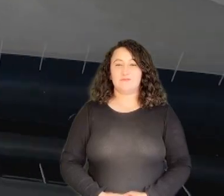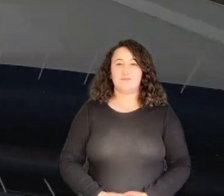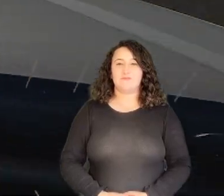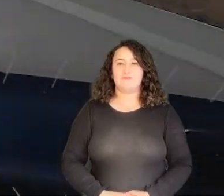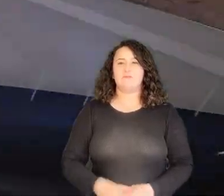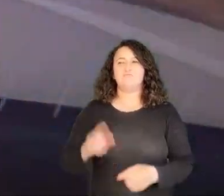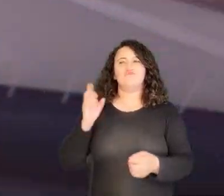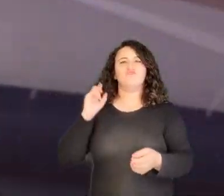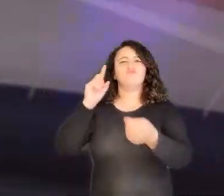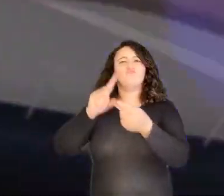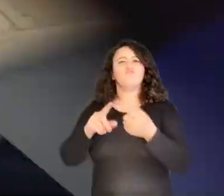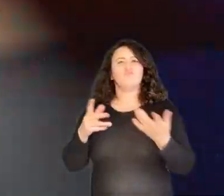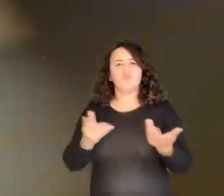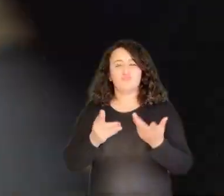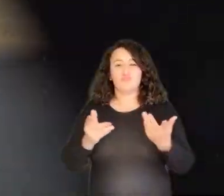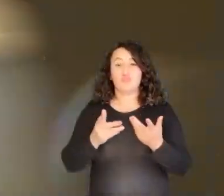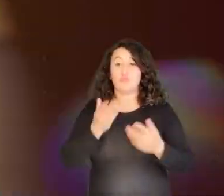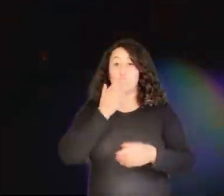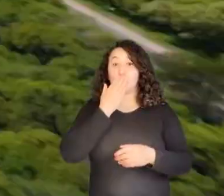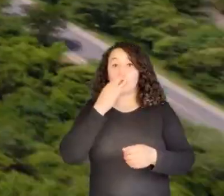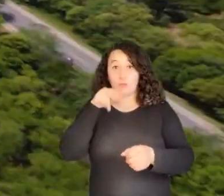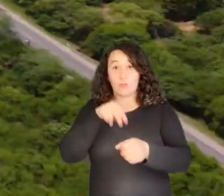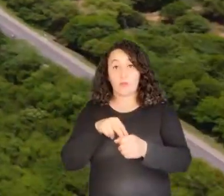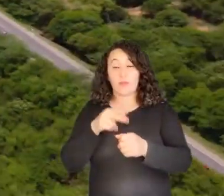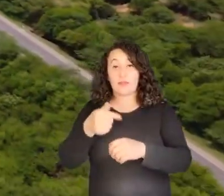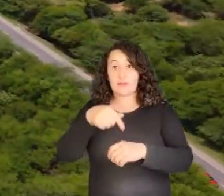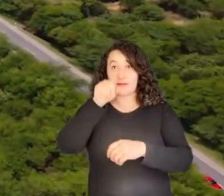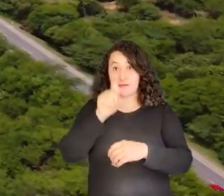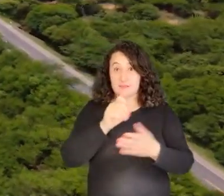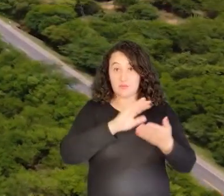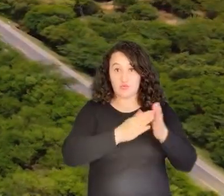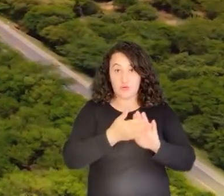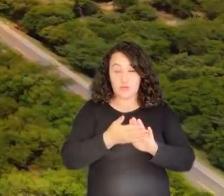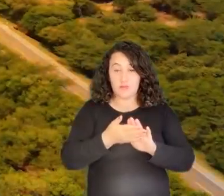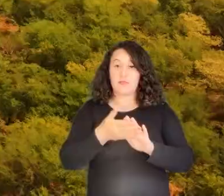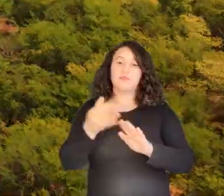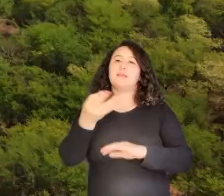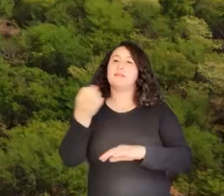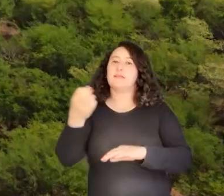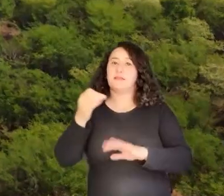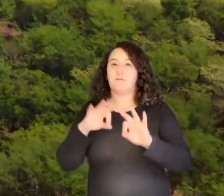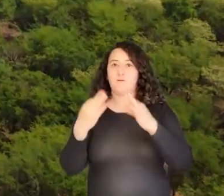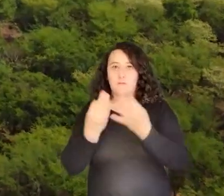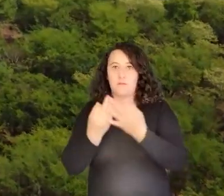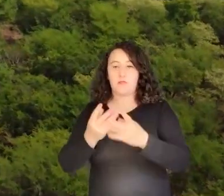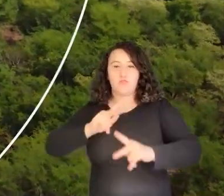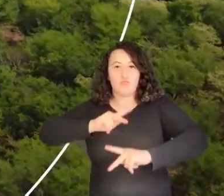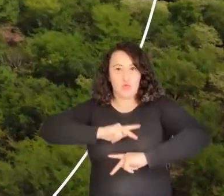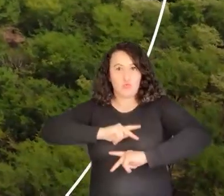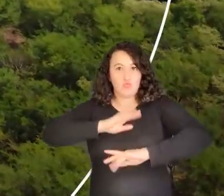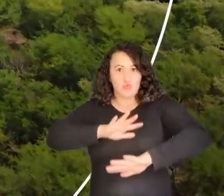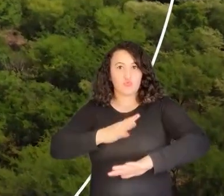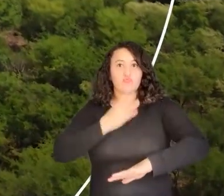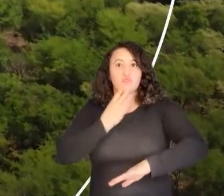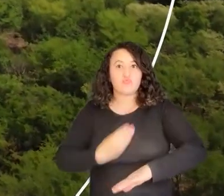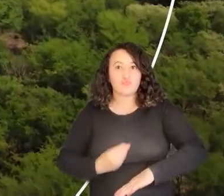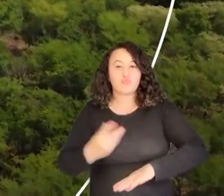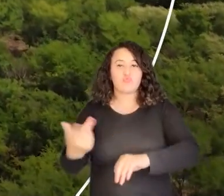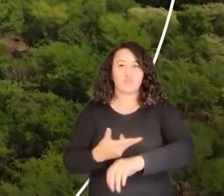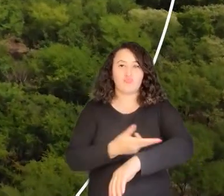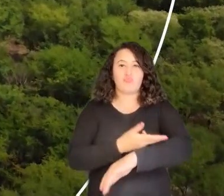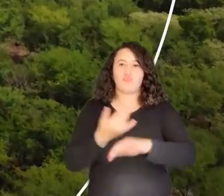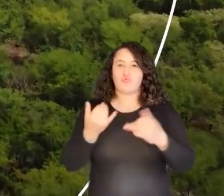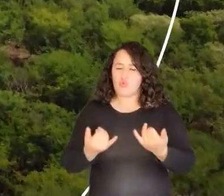Nos dirigimos al resguardo de Provincial que cuenta con 16 comunidades y 300 familias dueñas de rebaños, de cabras y ovejas en donde hoy